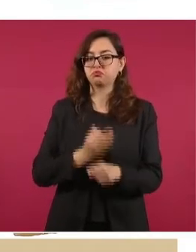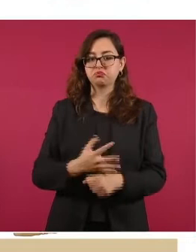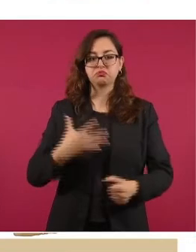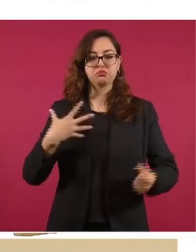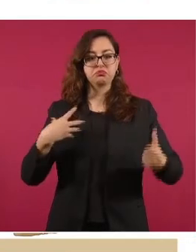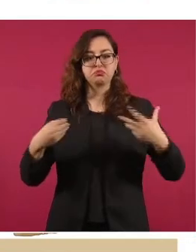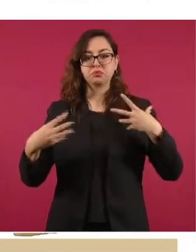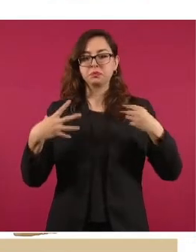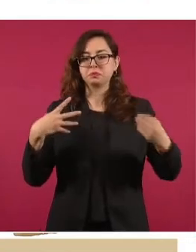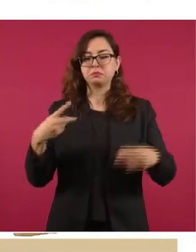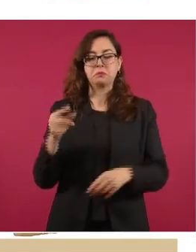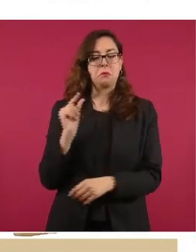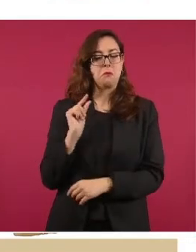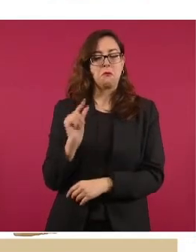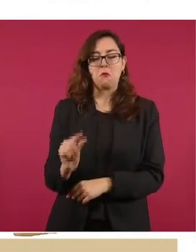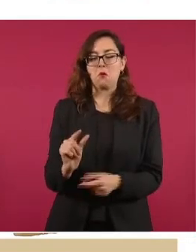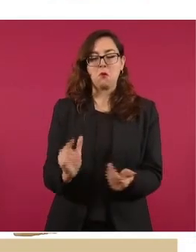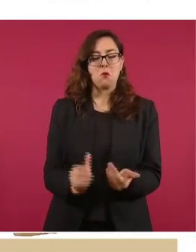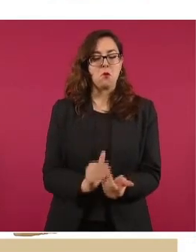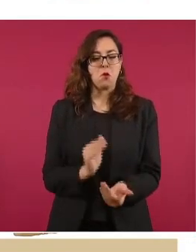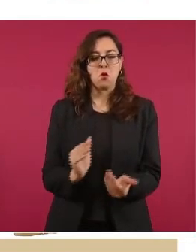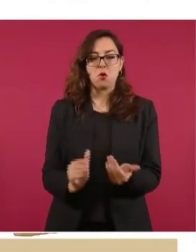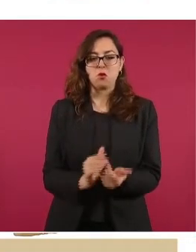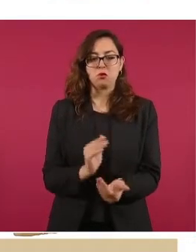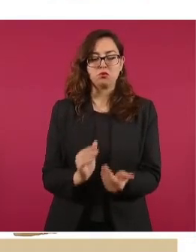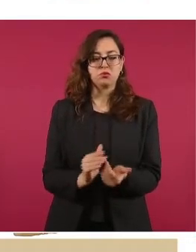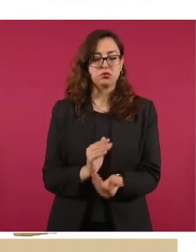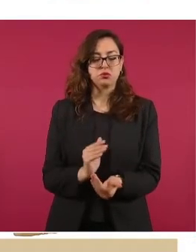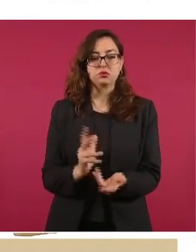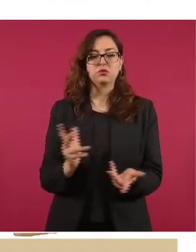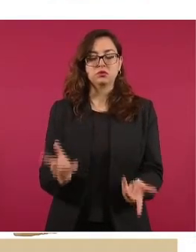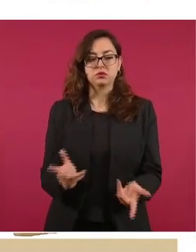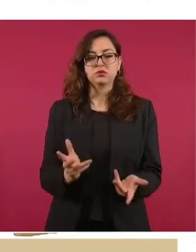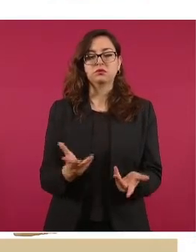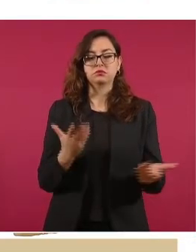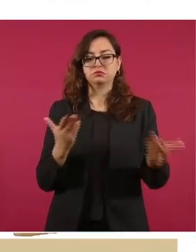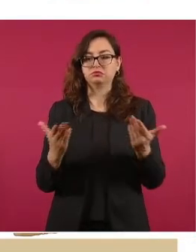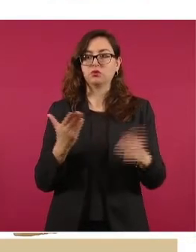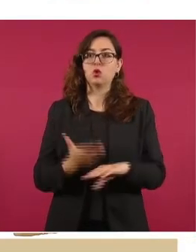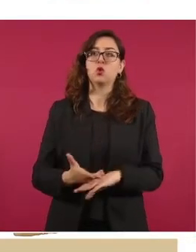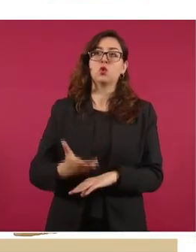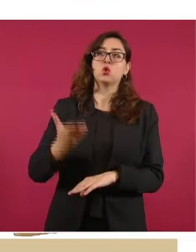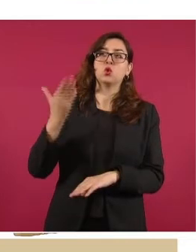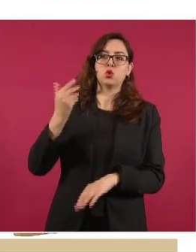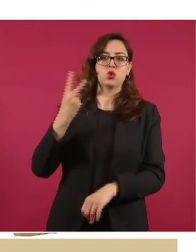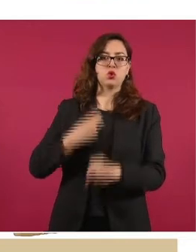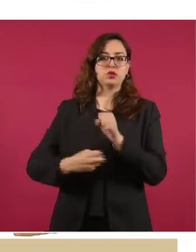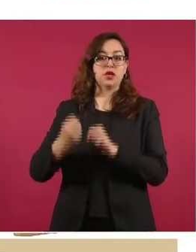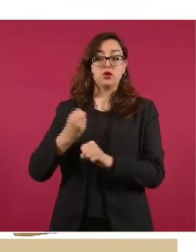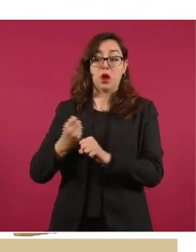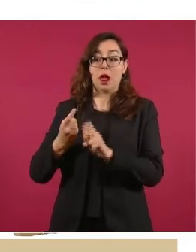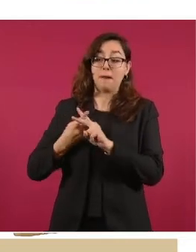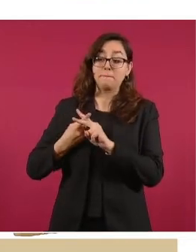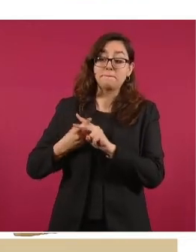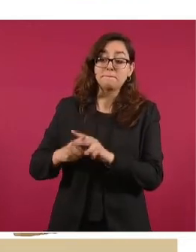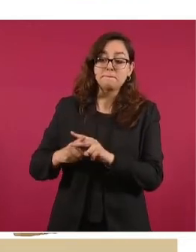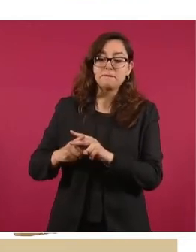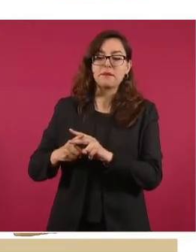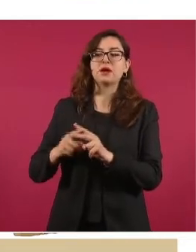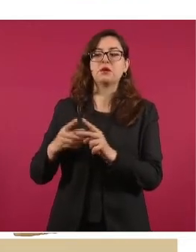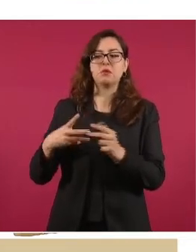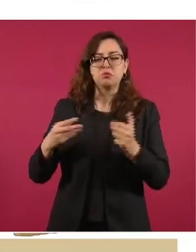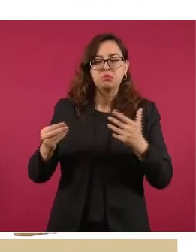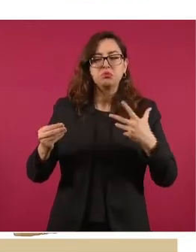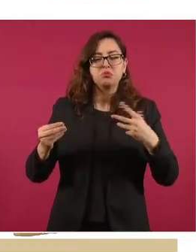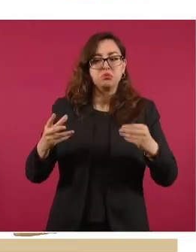semana pasada, comparable tan solo con el inicio de la epidemia, pero obviamente en una situación mucho más ventajosa por la